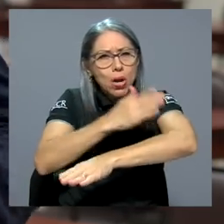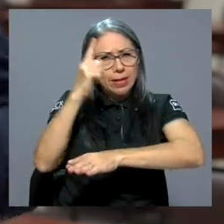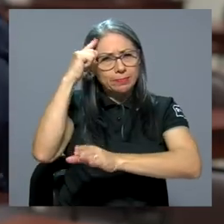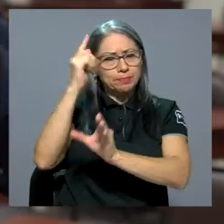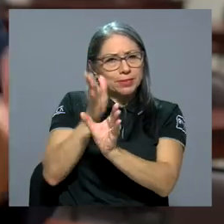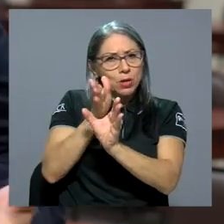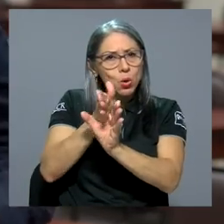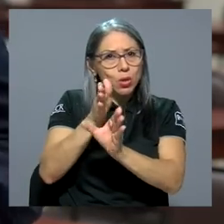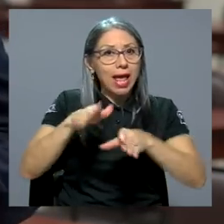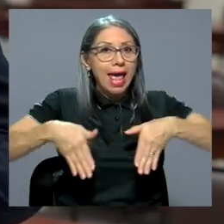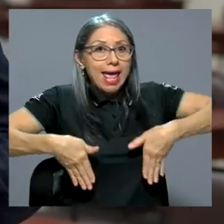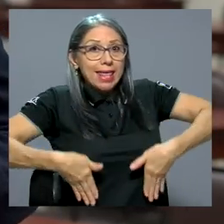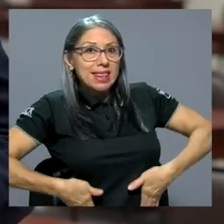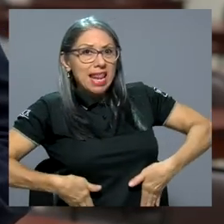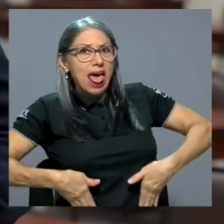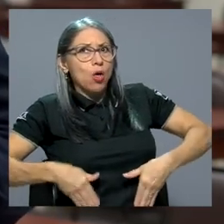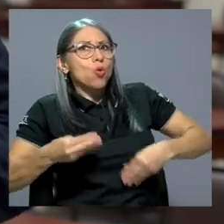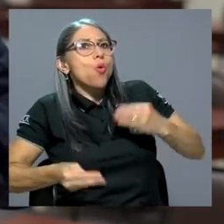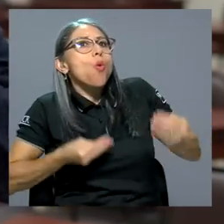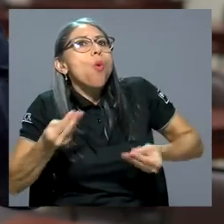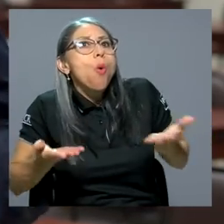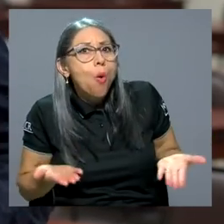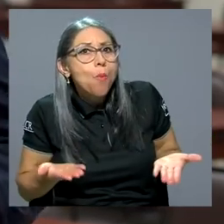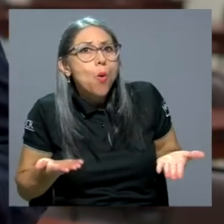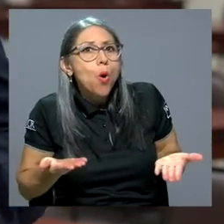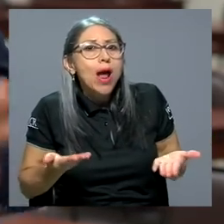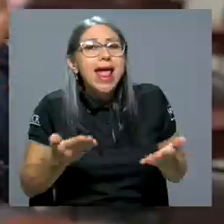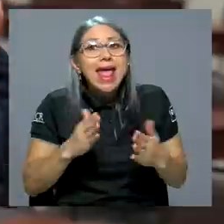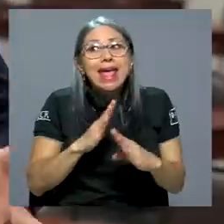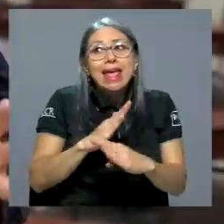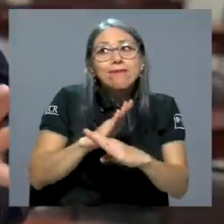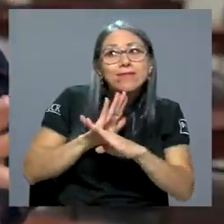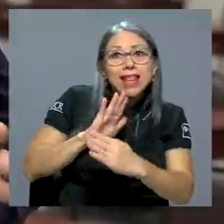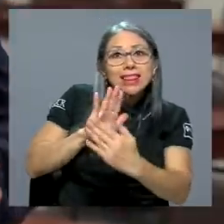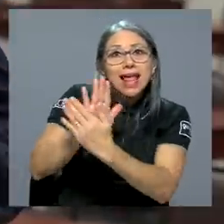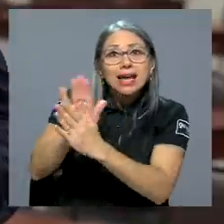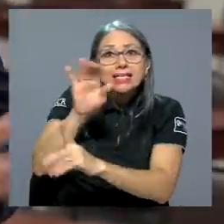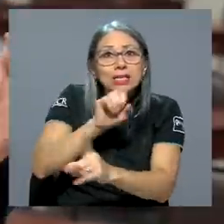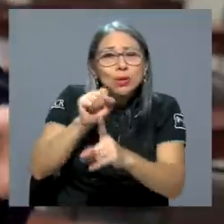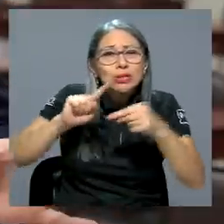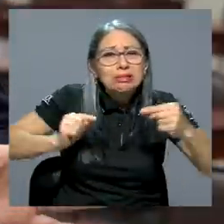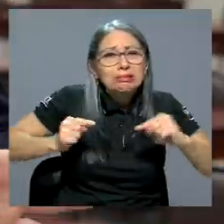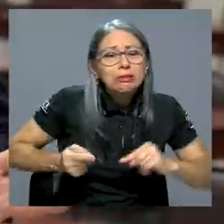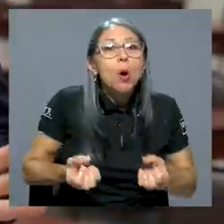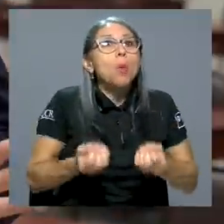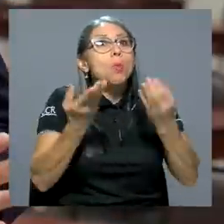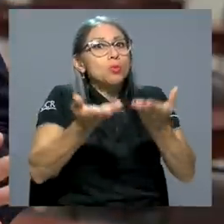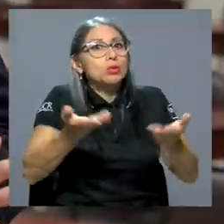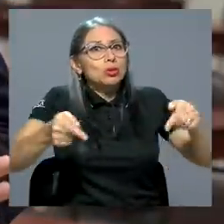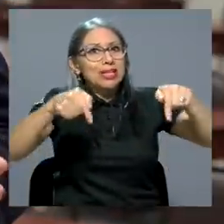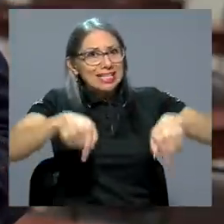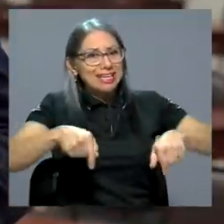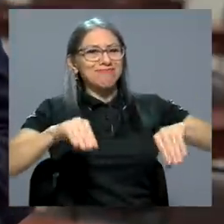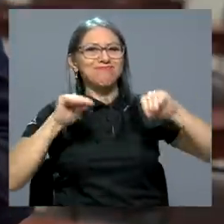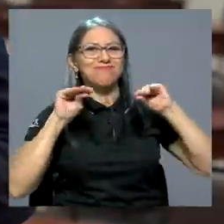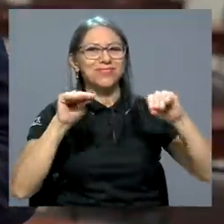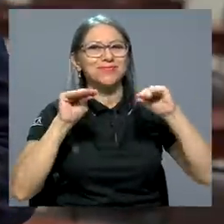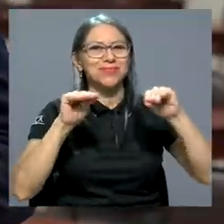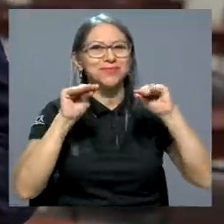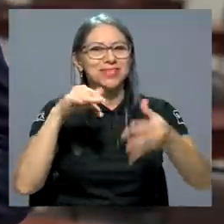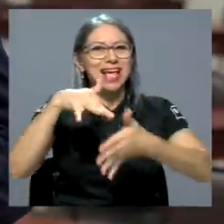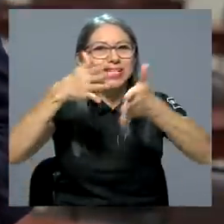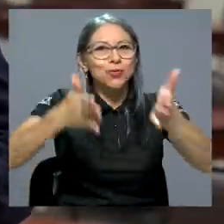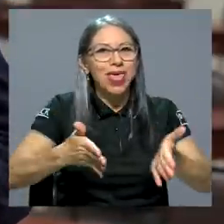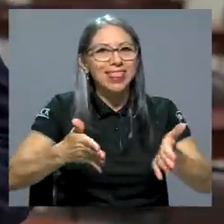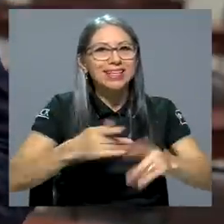entrenador a entrenar, cómo evitar lesiones. Hay un montón de conocimiento que está aquí, que se enseña claramente a sus estudiantes, pero creo que hay mucha